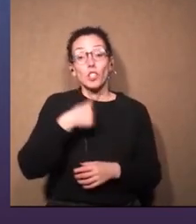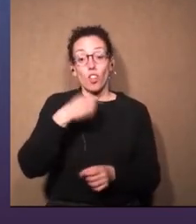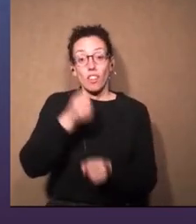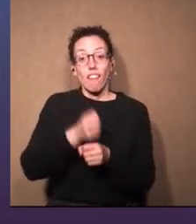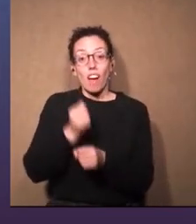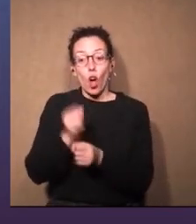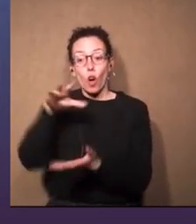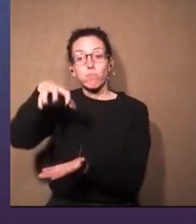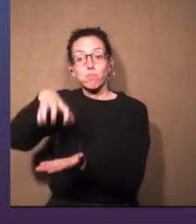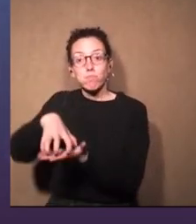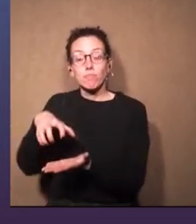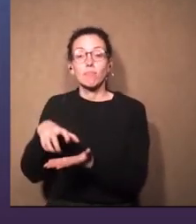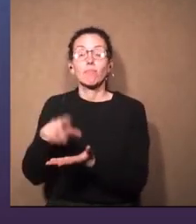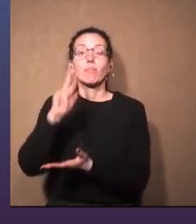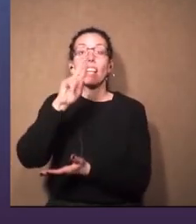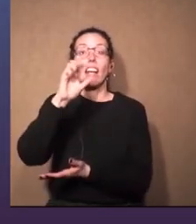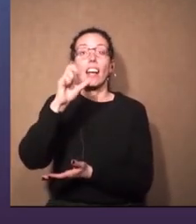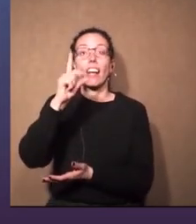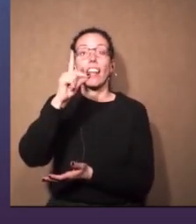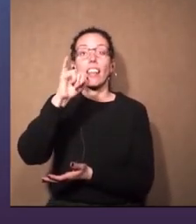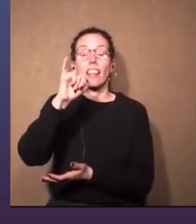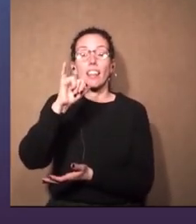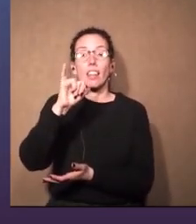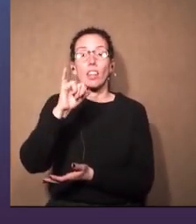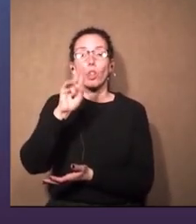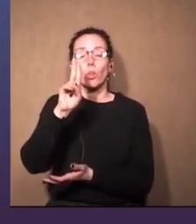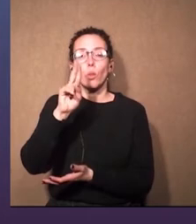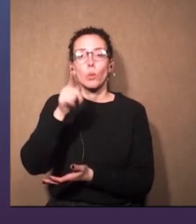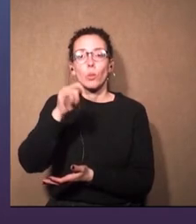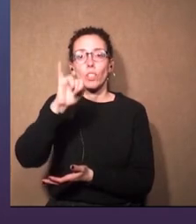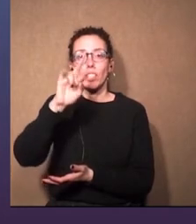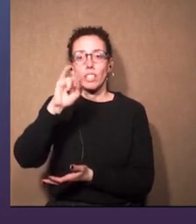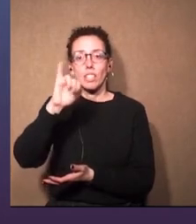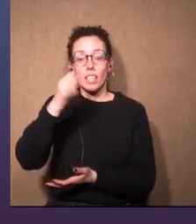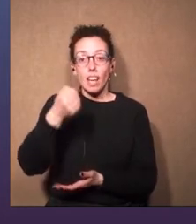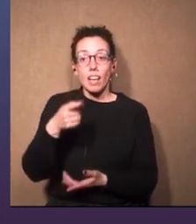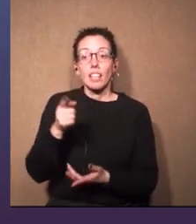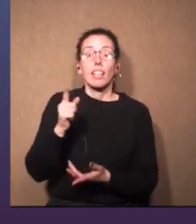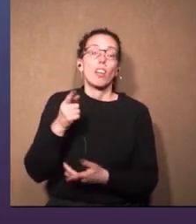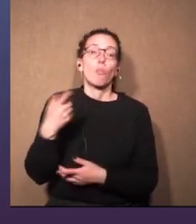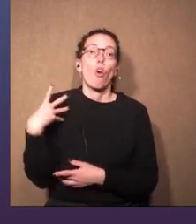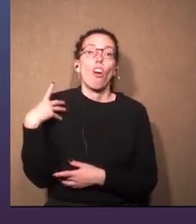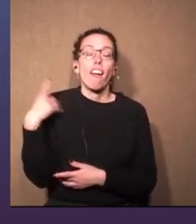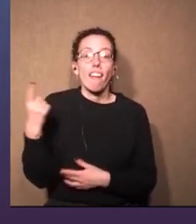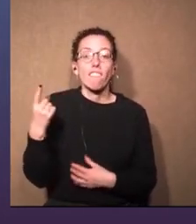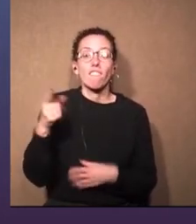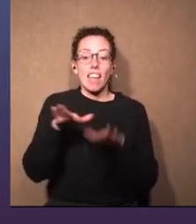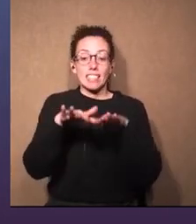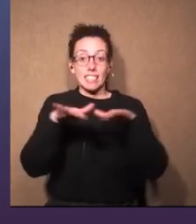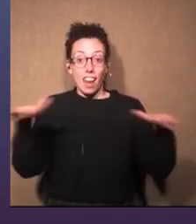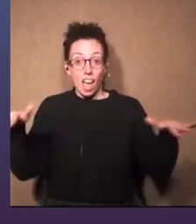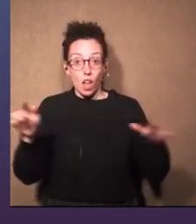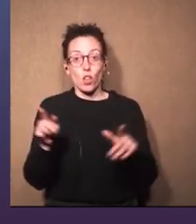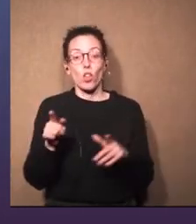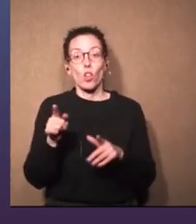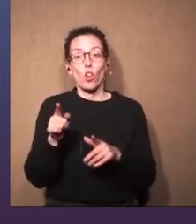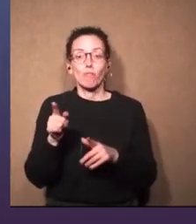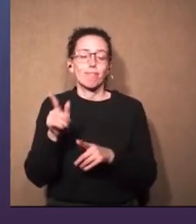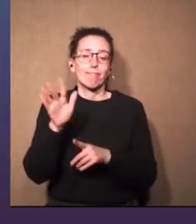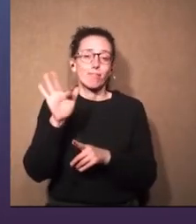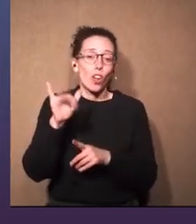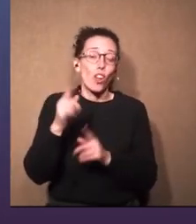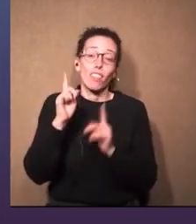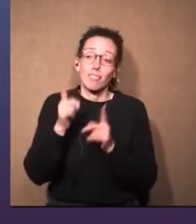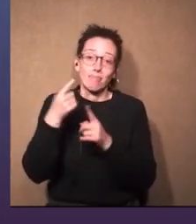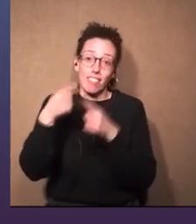Bueno, yo trabajo en el departamento de regiduría como jefa del escenario del auditorio y bueno, todos los días en realidad son